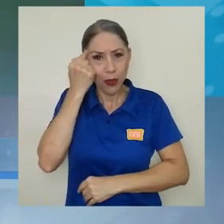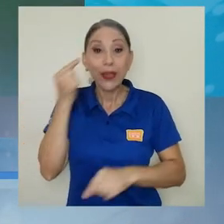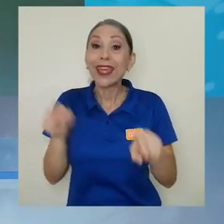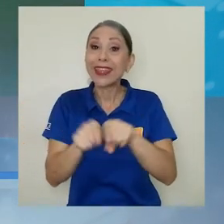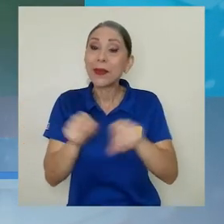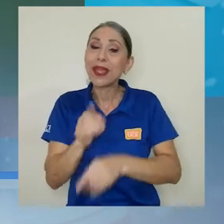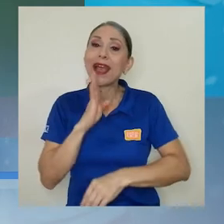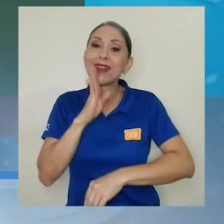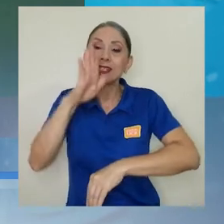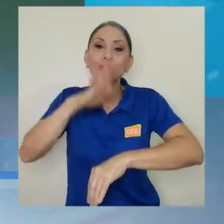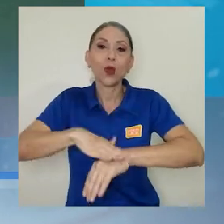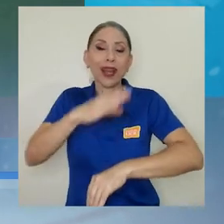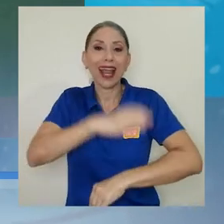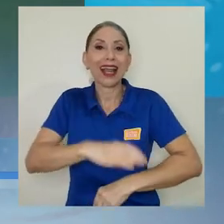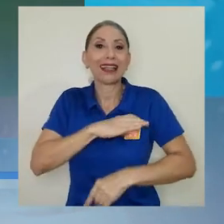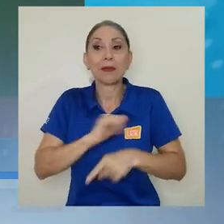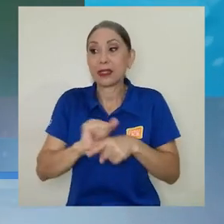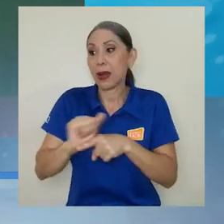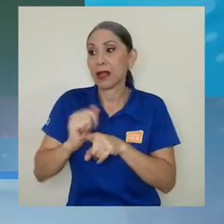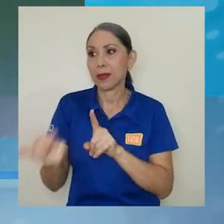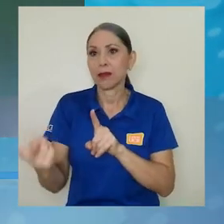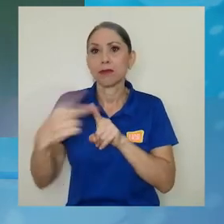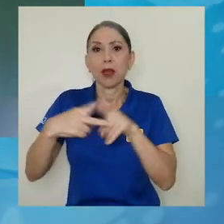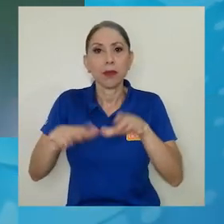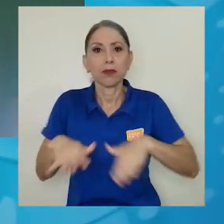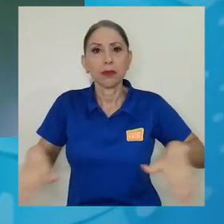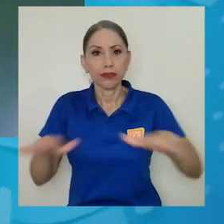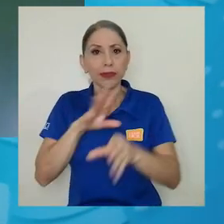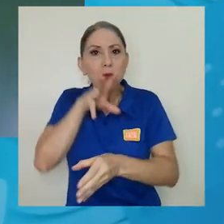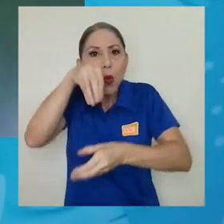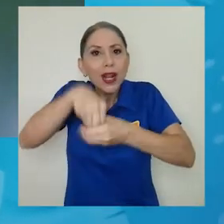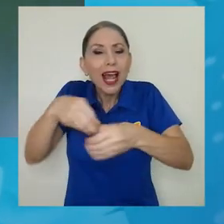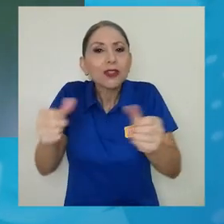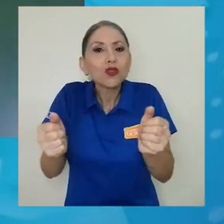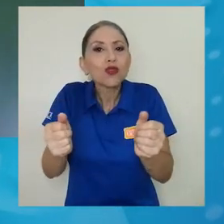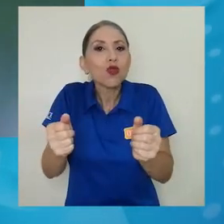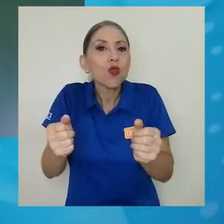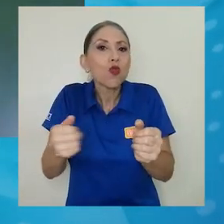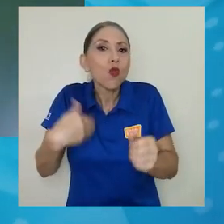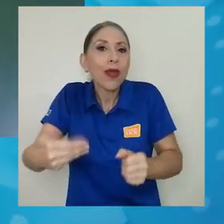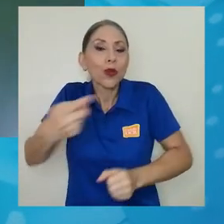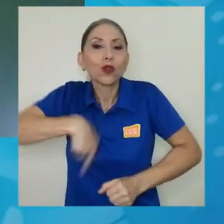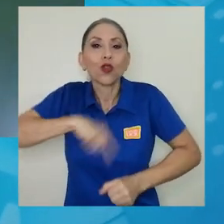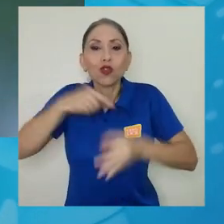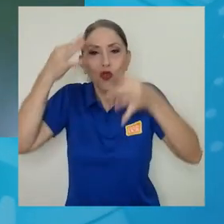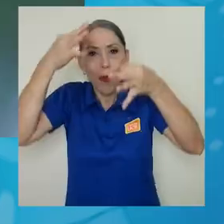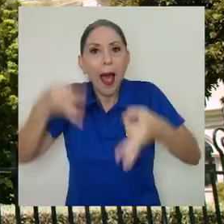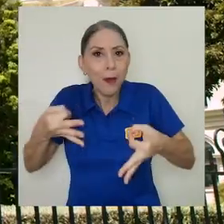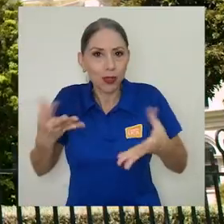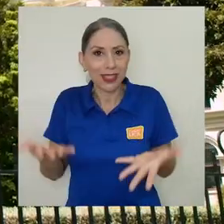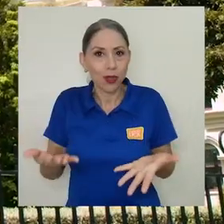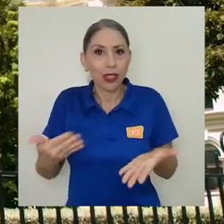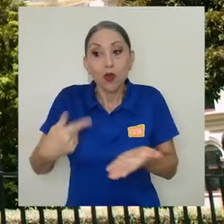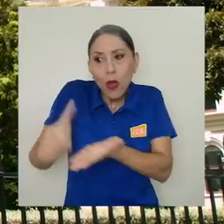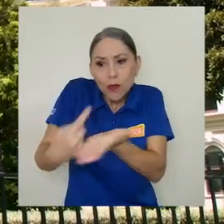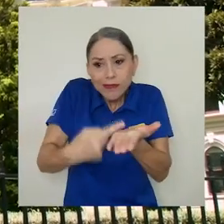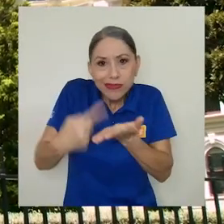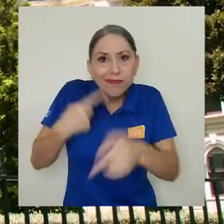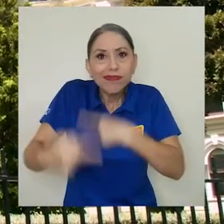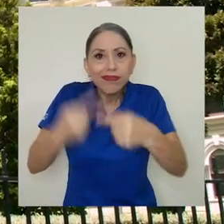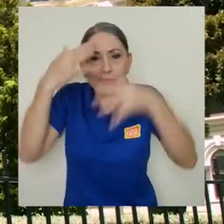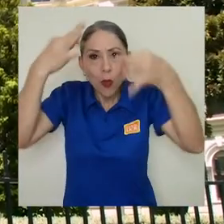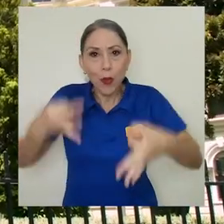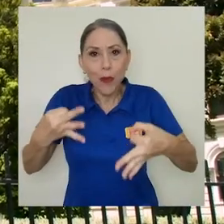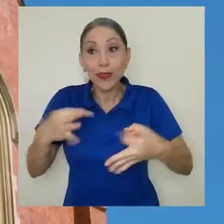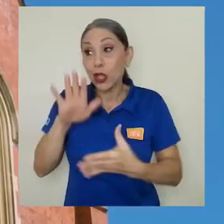habla de las características pragmáticas o contextuales que están involucradas cuando nosotros tomamos decisiones, deliberamos. Su investigación